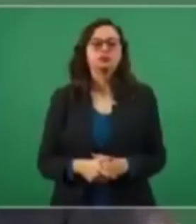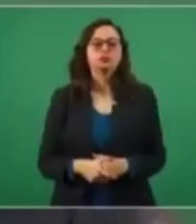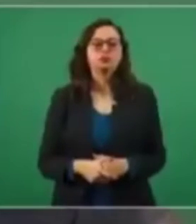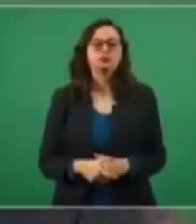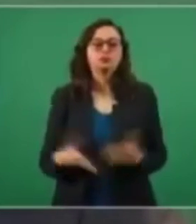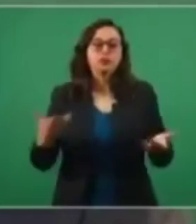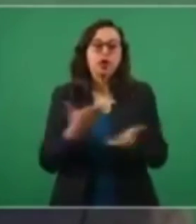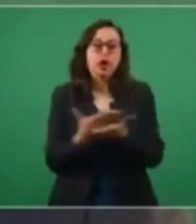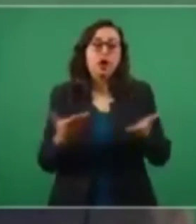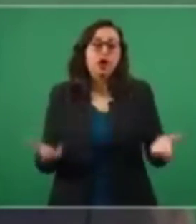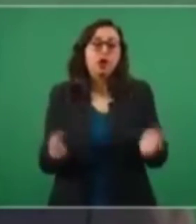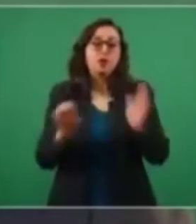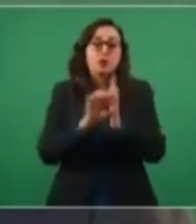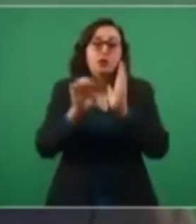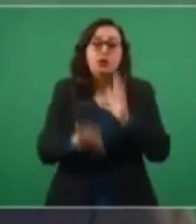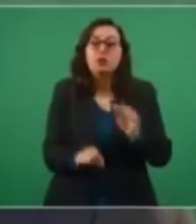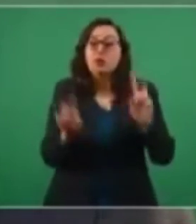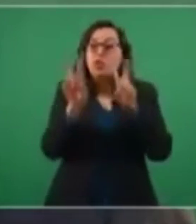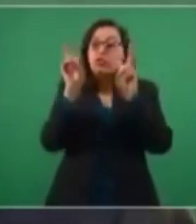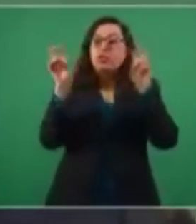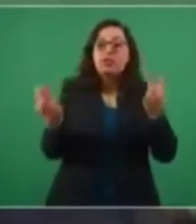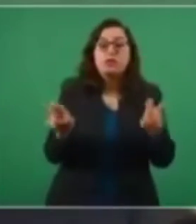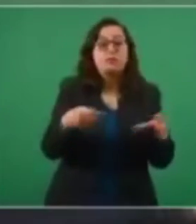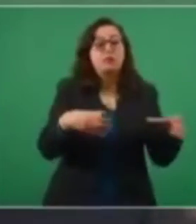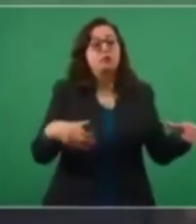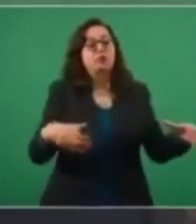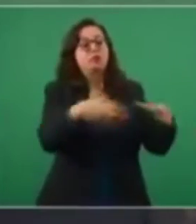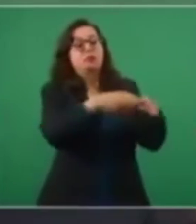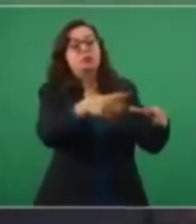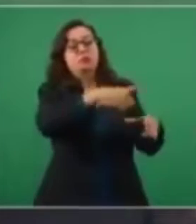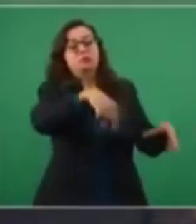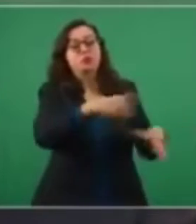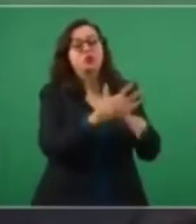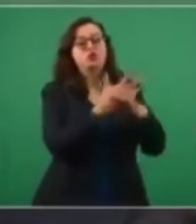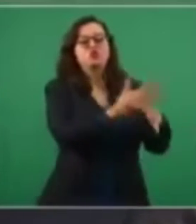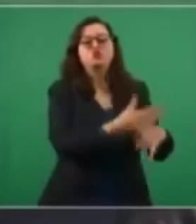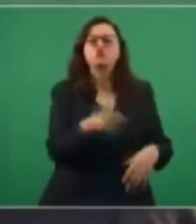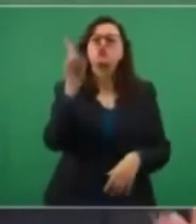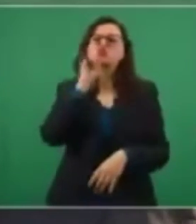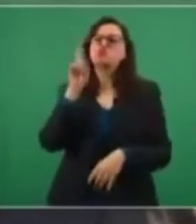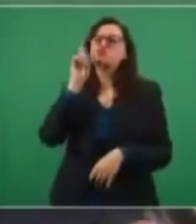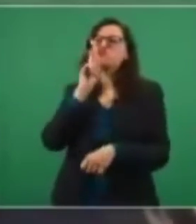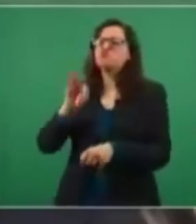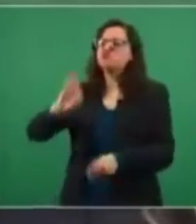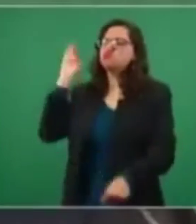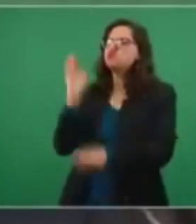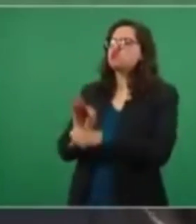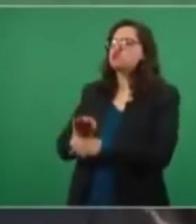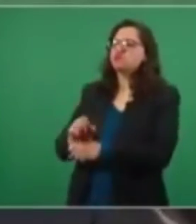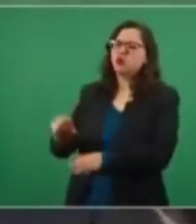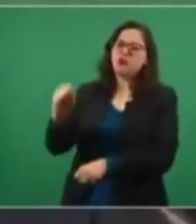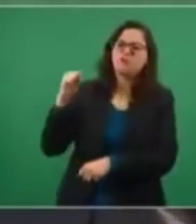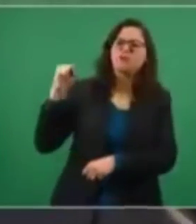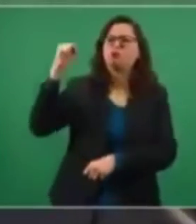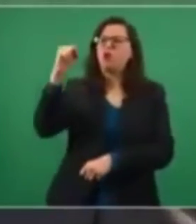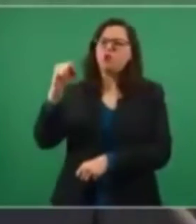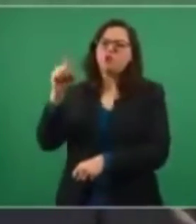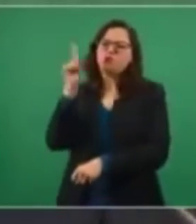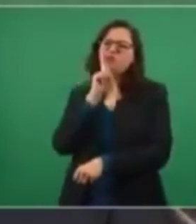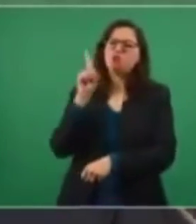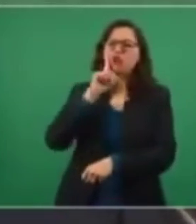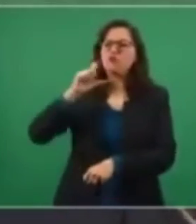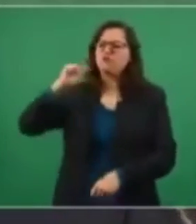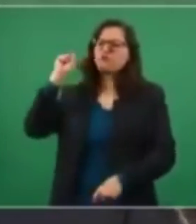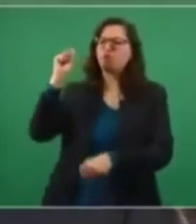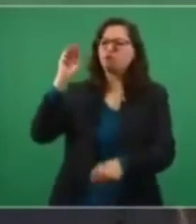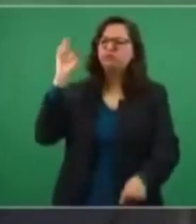feminismo, empiezo a escuchar, rompe el pacto, rompe